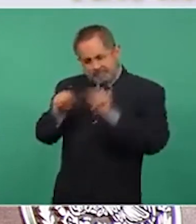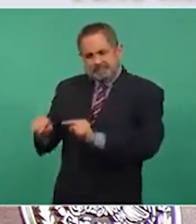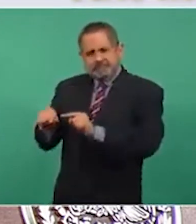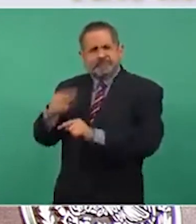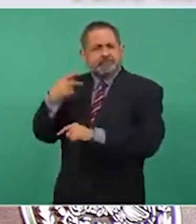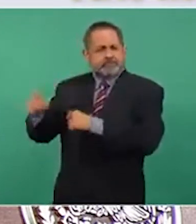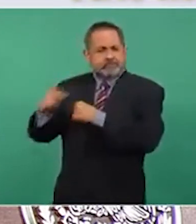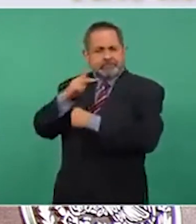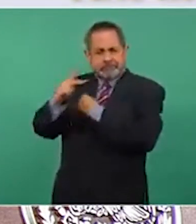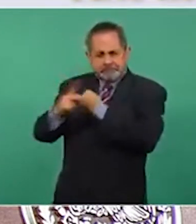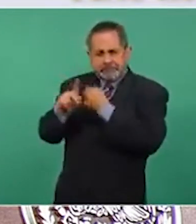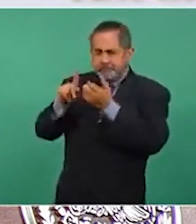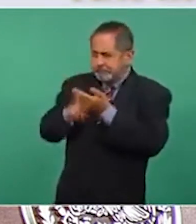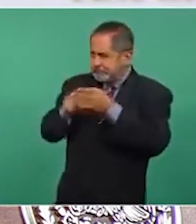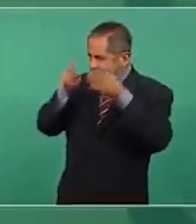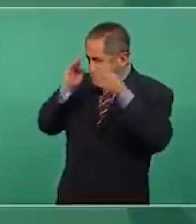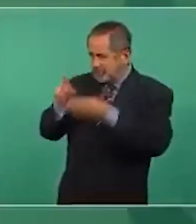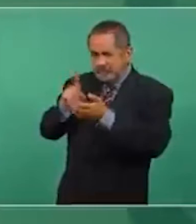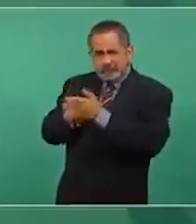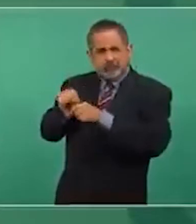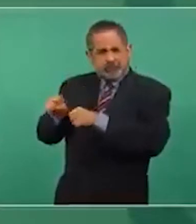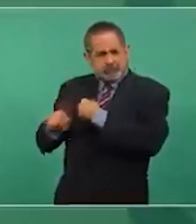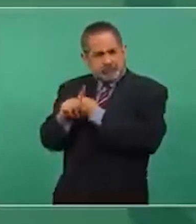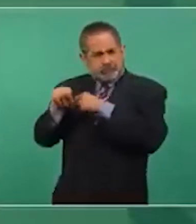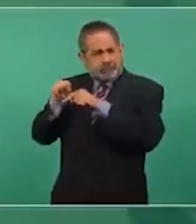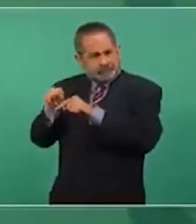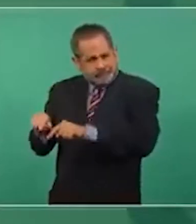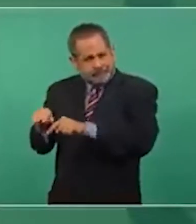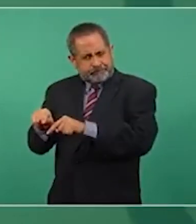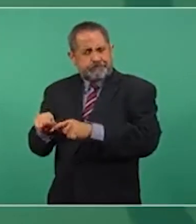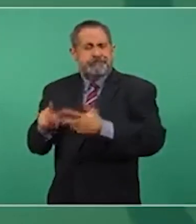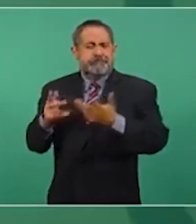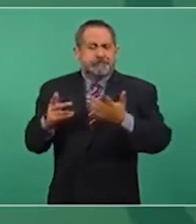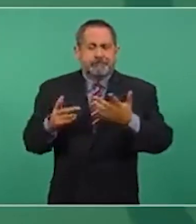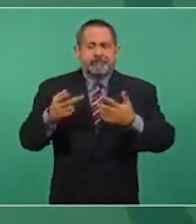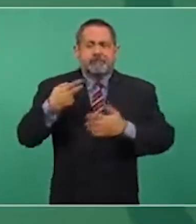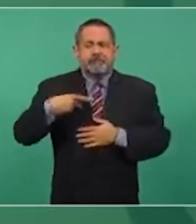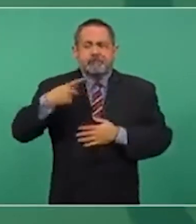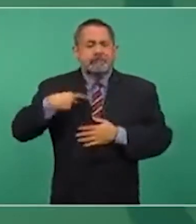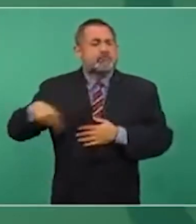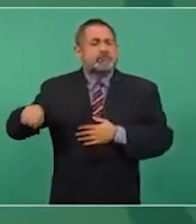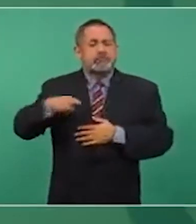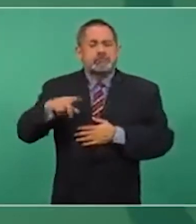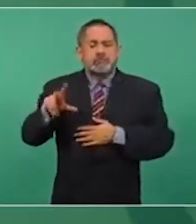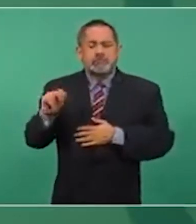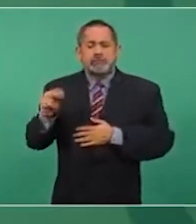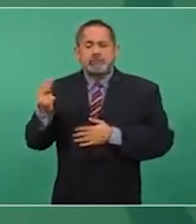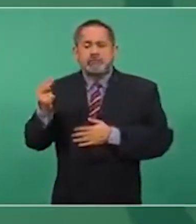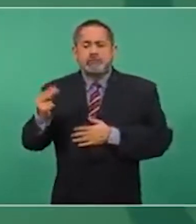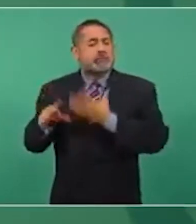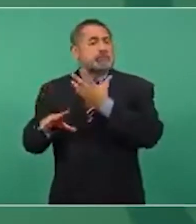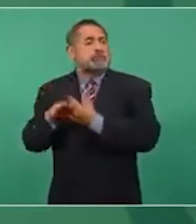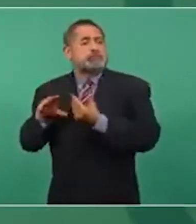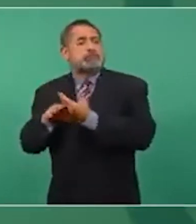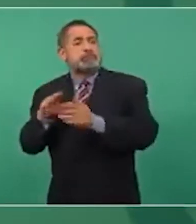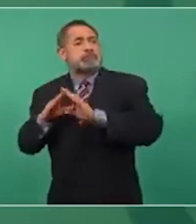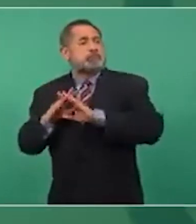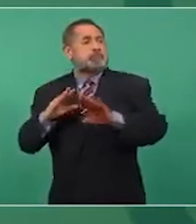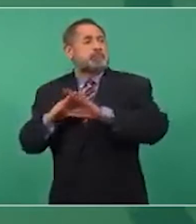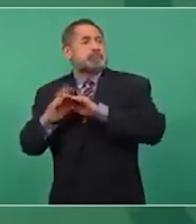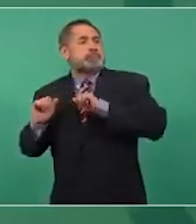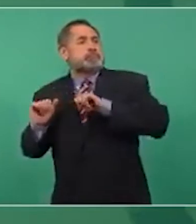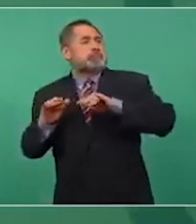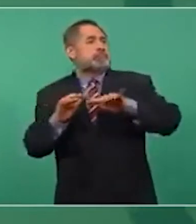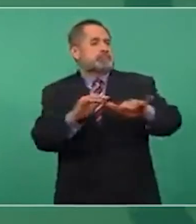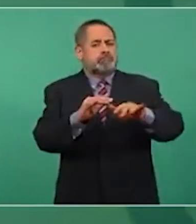el problema de fondo, que la gente no se vea obligada a emigrar,